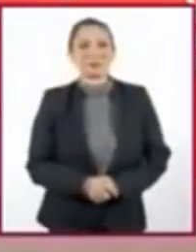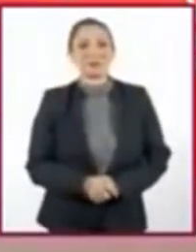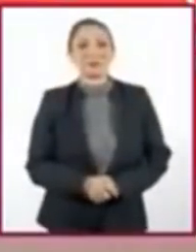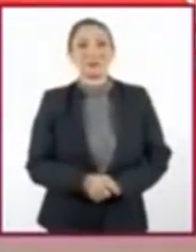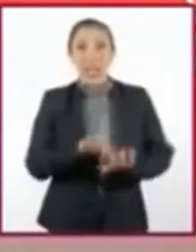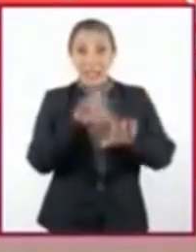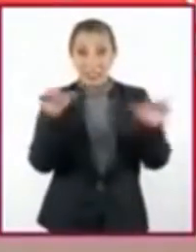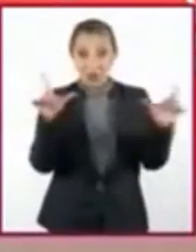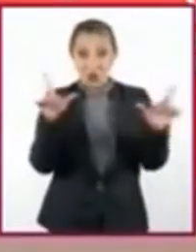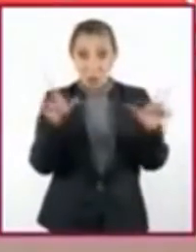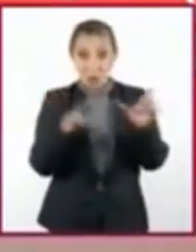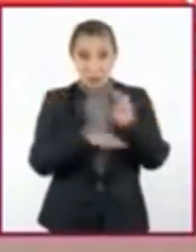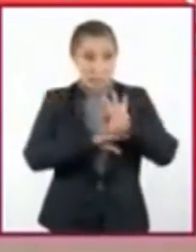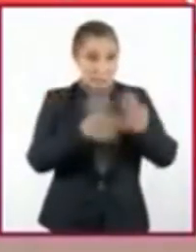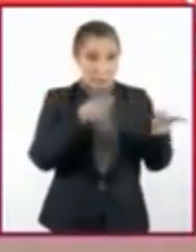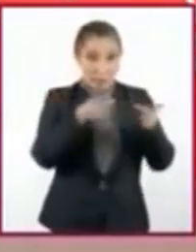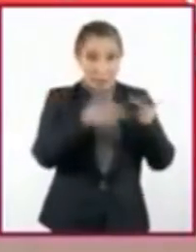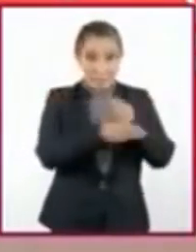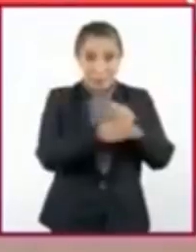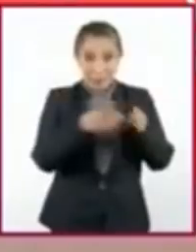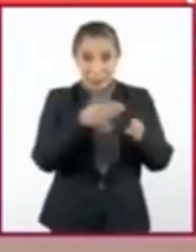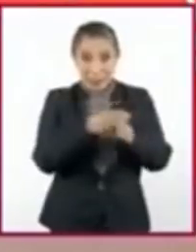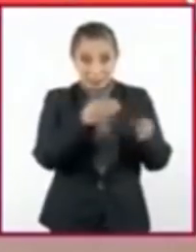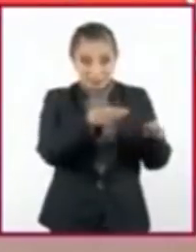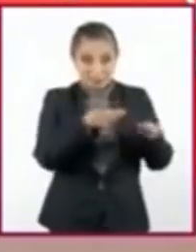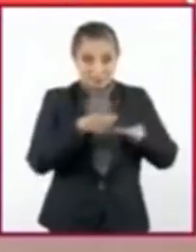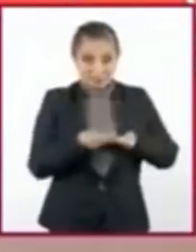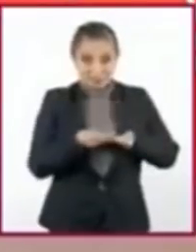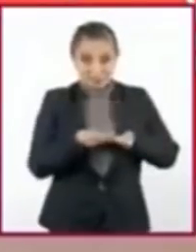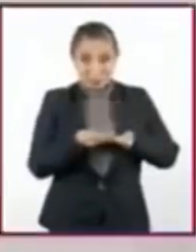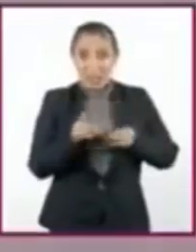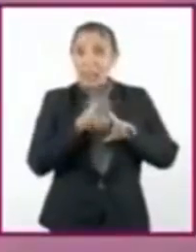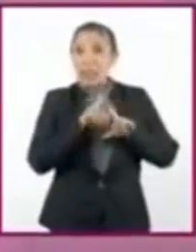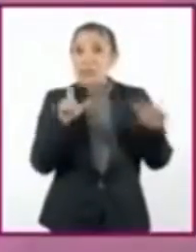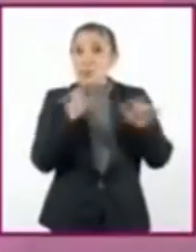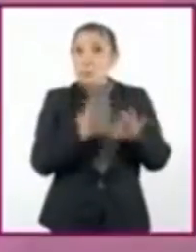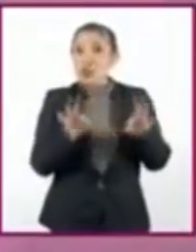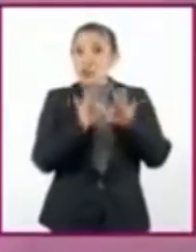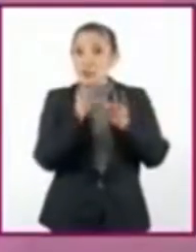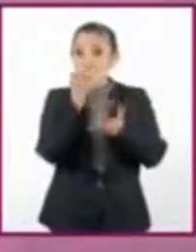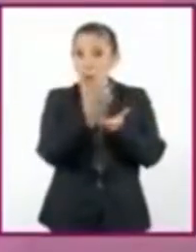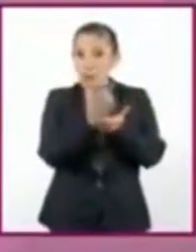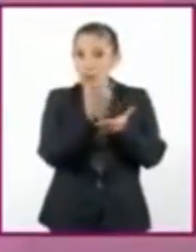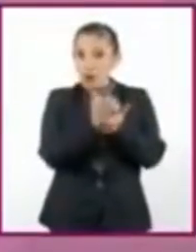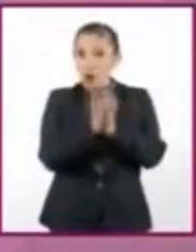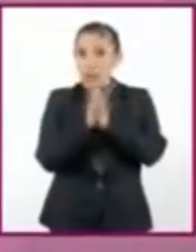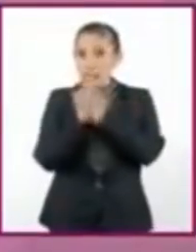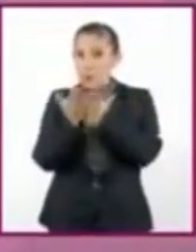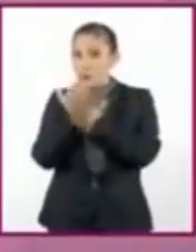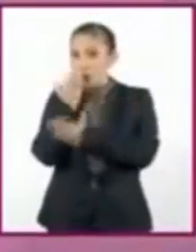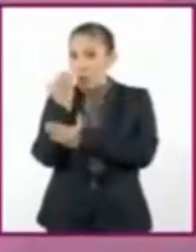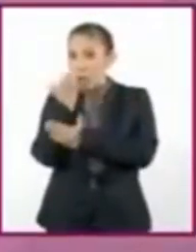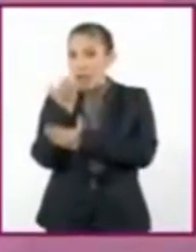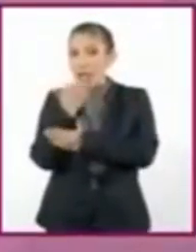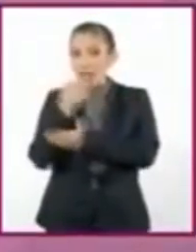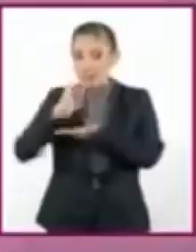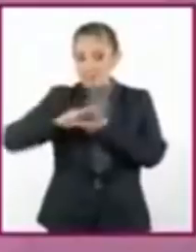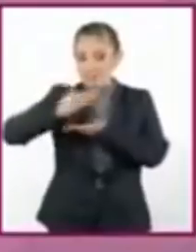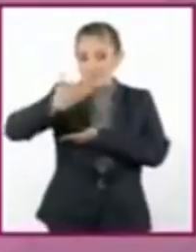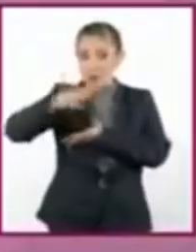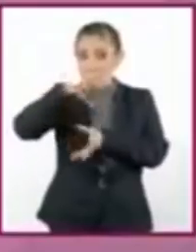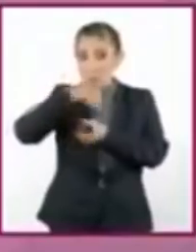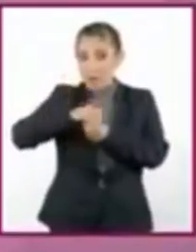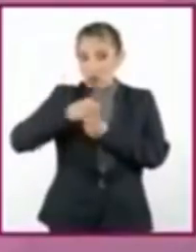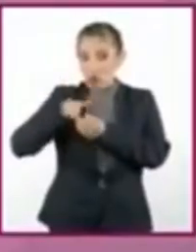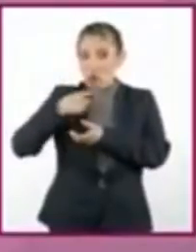¿Listos con sus materiales? Además, es importante que tengan listo cuaderno, libro de texto y estuche completo,